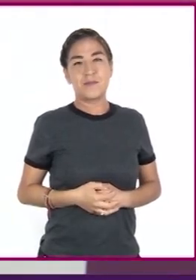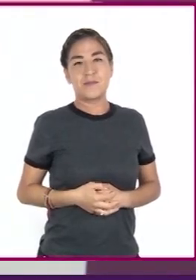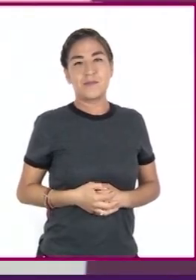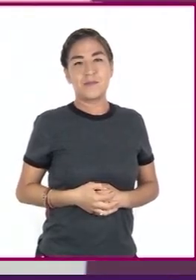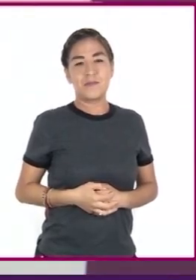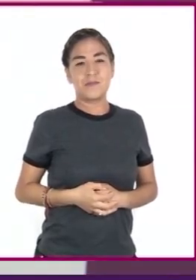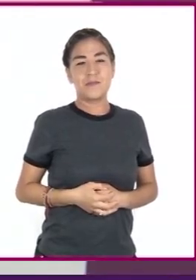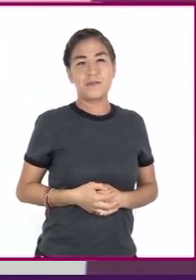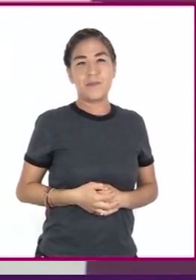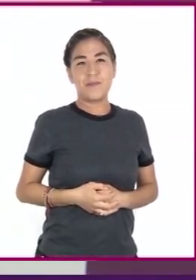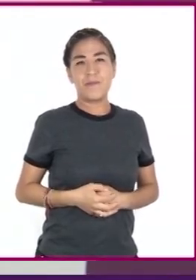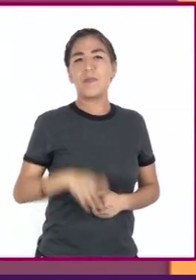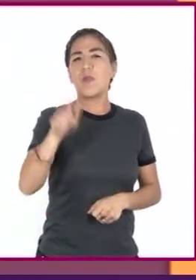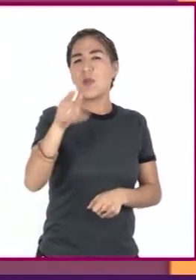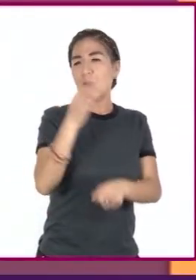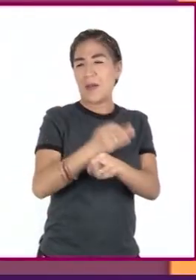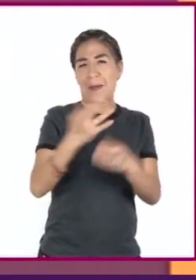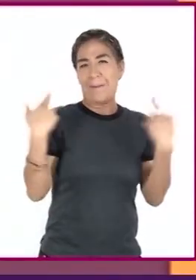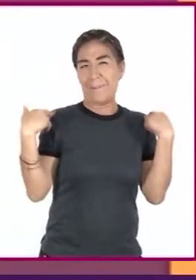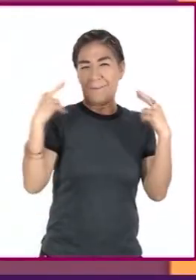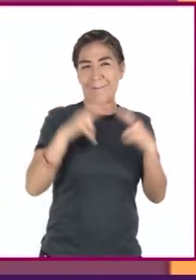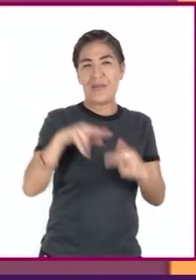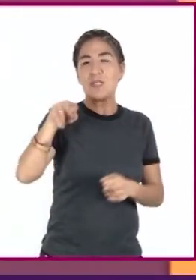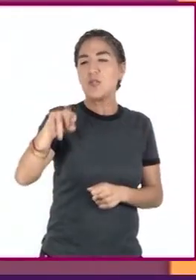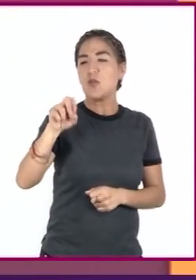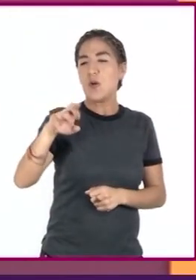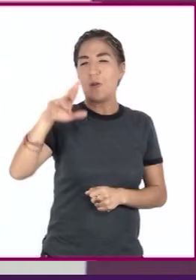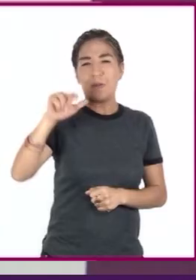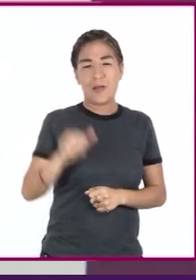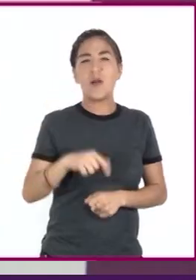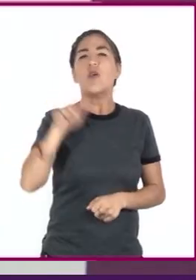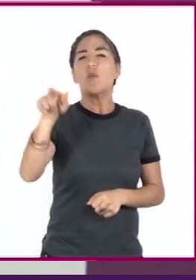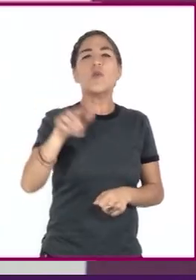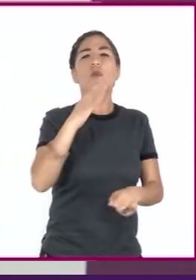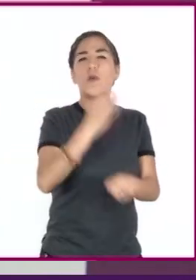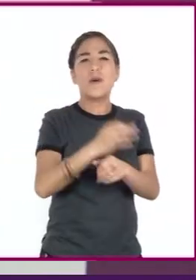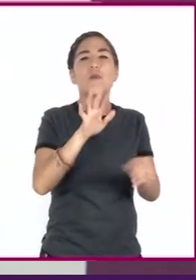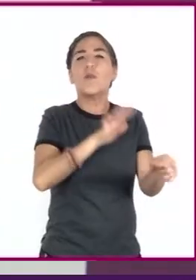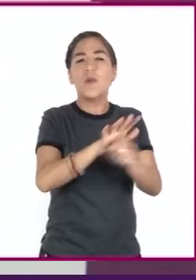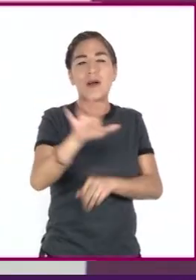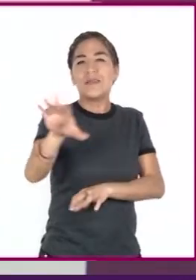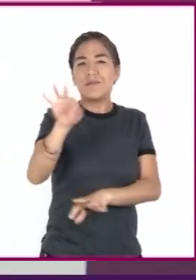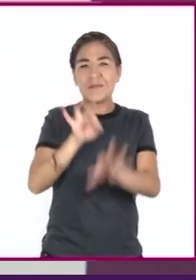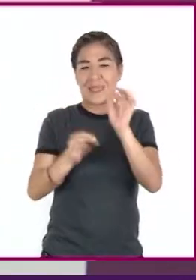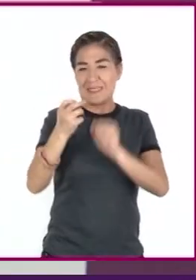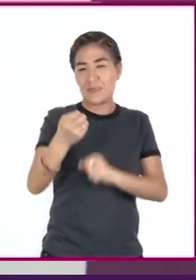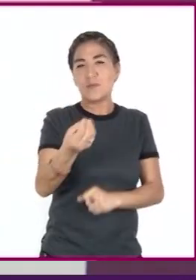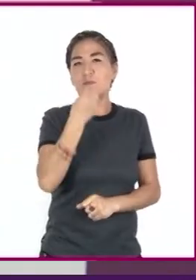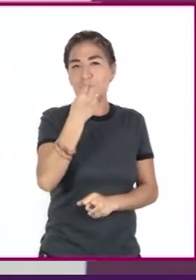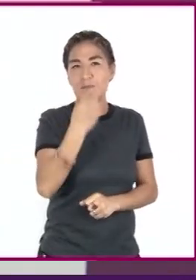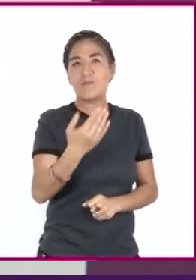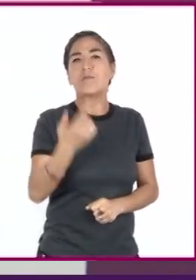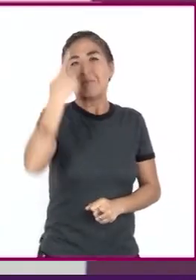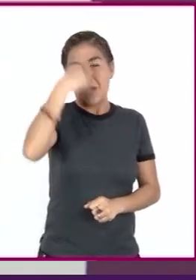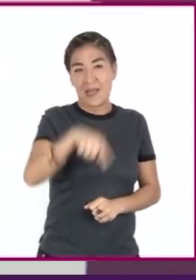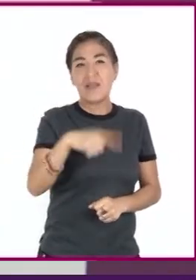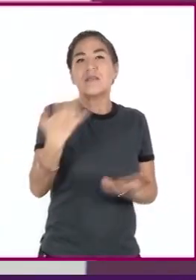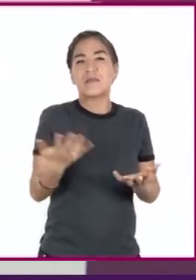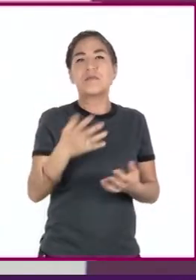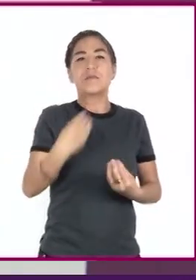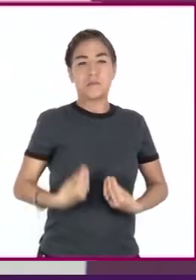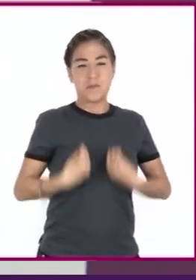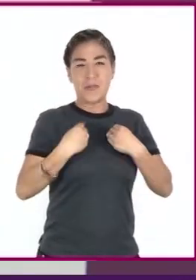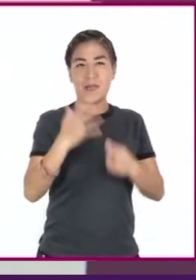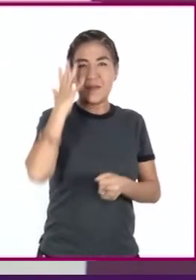Y bien, Maestra Norma, ¿qué es lo más relevante que podemos rescatar de la alimentación para tener un